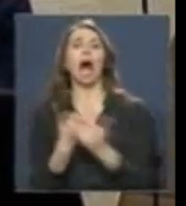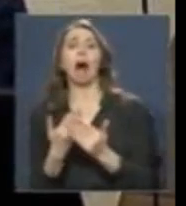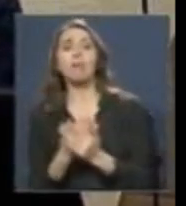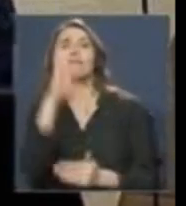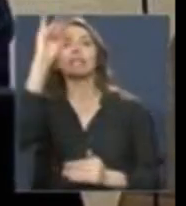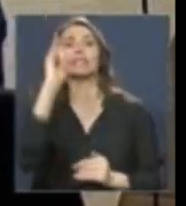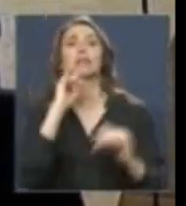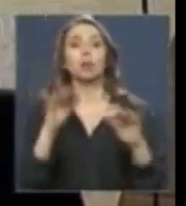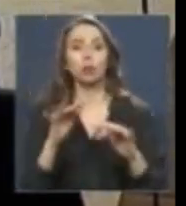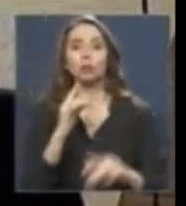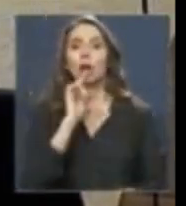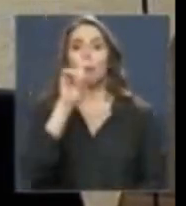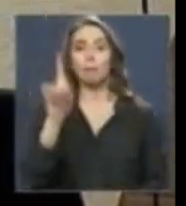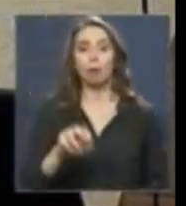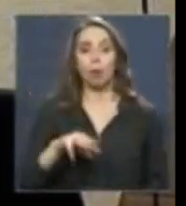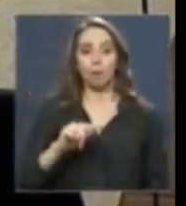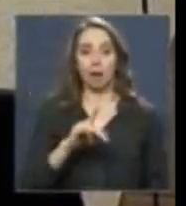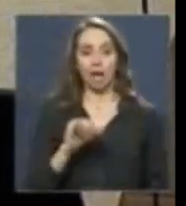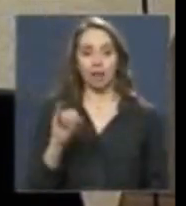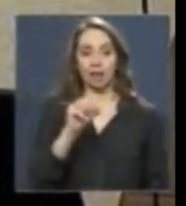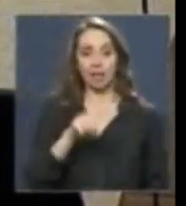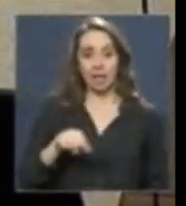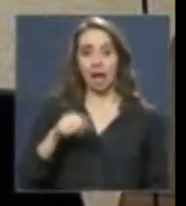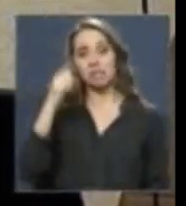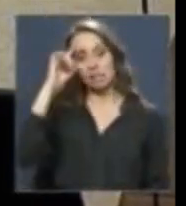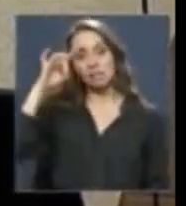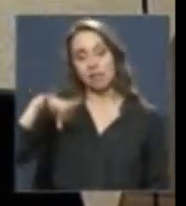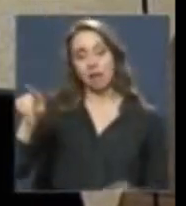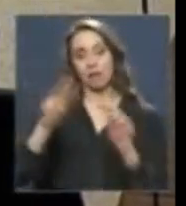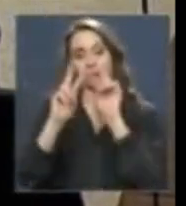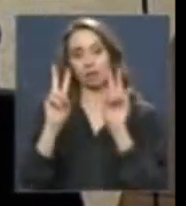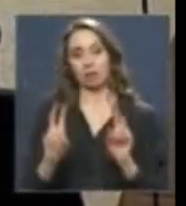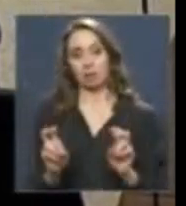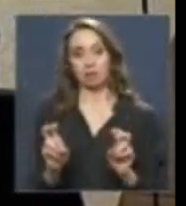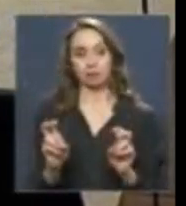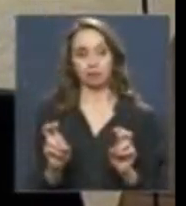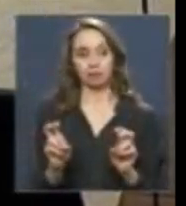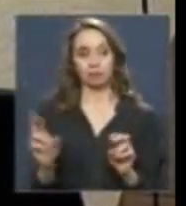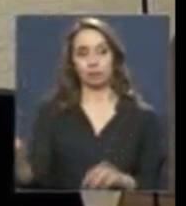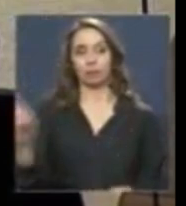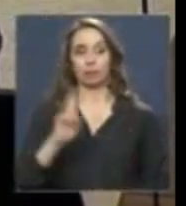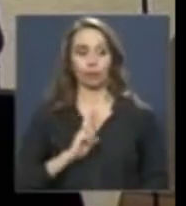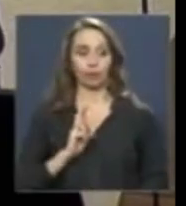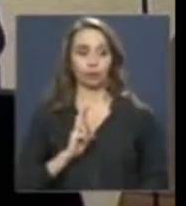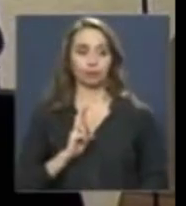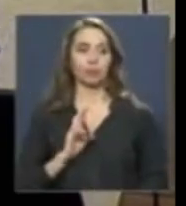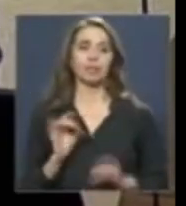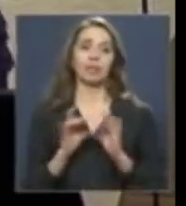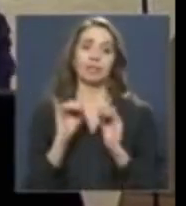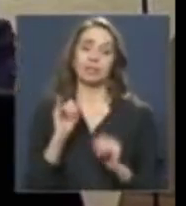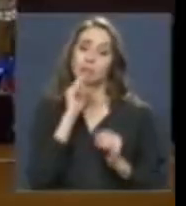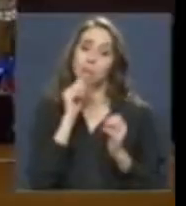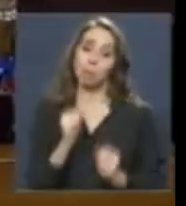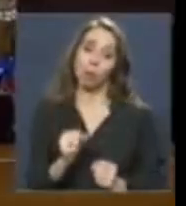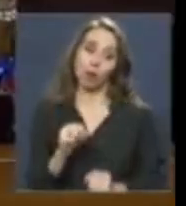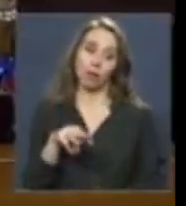consulta a Matías, que tiene que saber bien este tema y que me lo responda. Si es que puede, Matías.